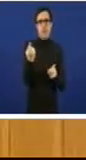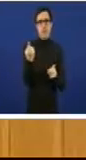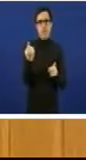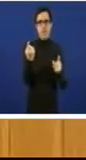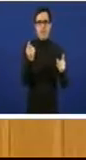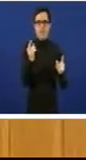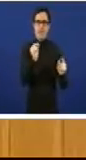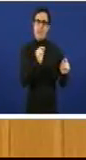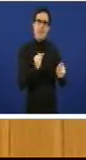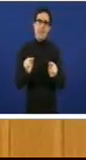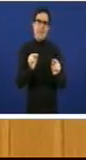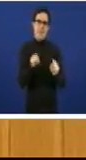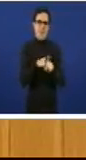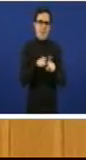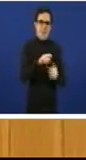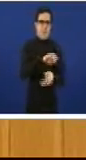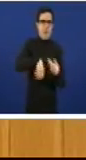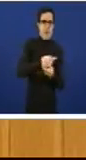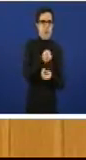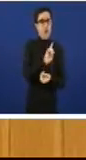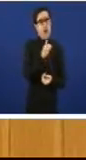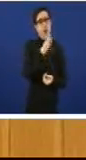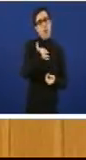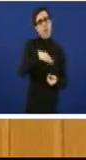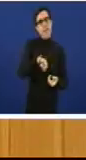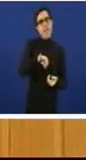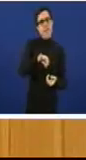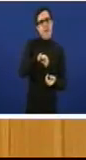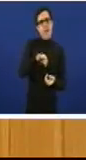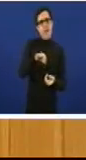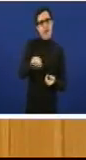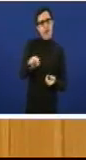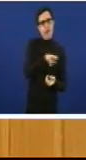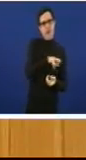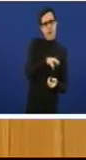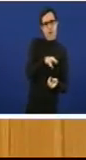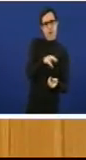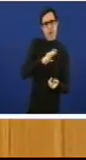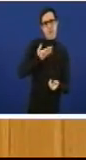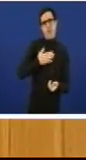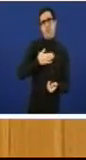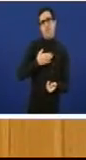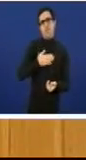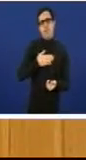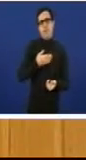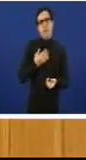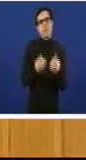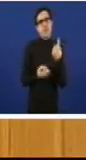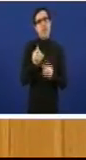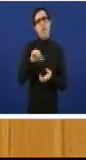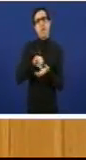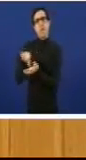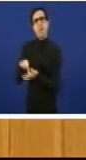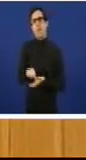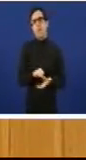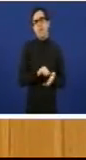recuperar inclusive en algúns aspectos patrimonio que en moitas cidades está derruído ou que está